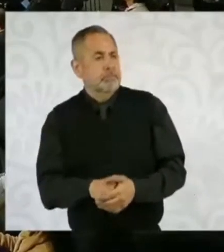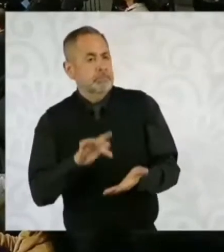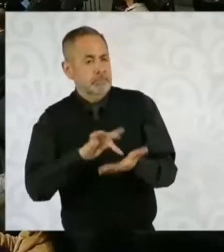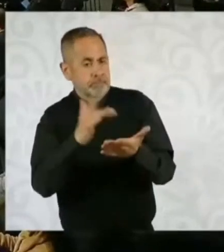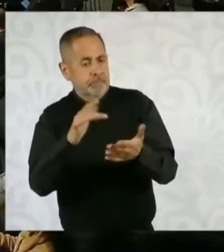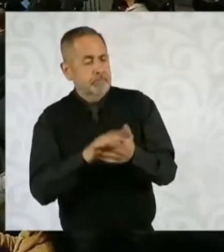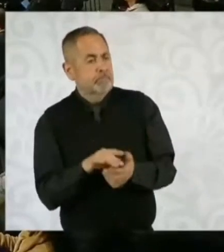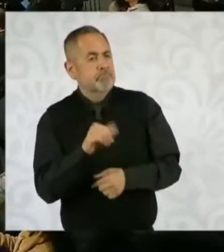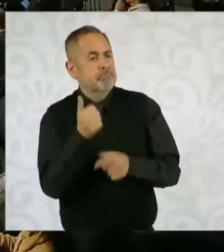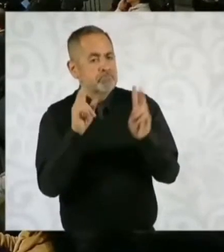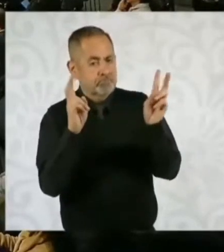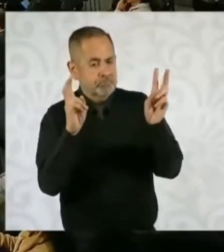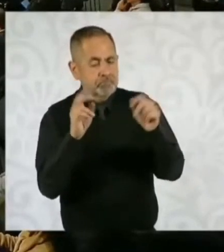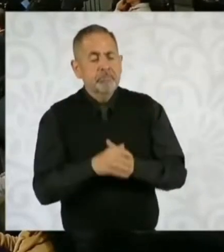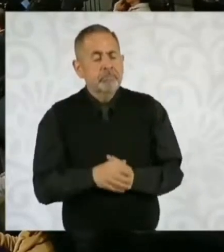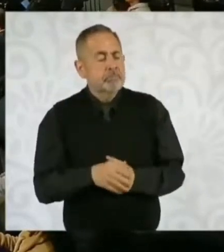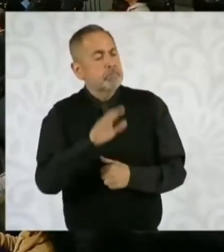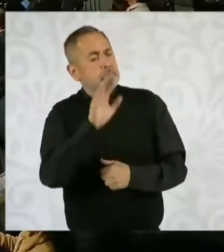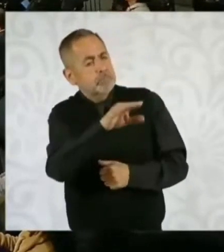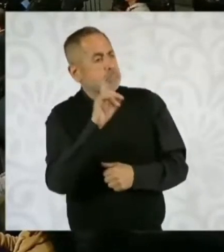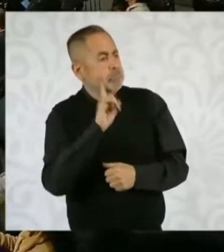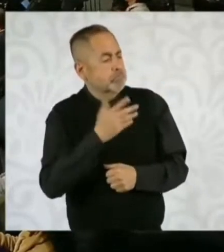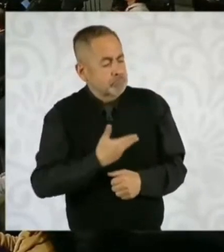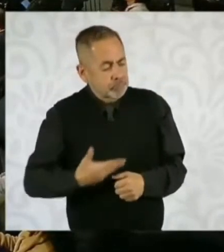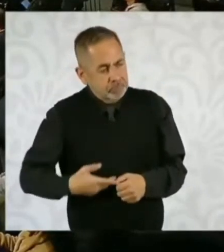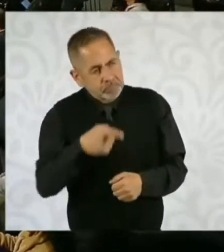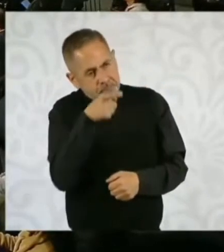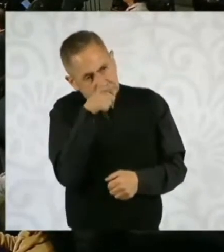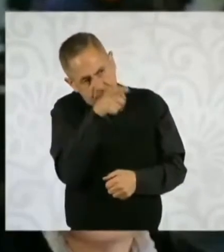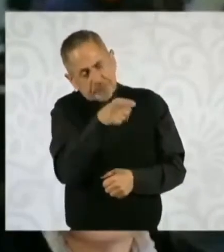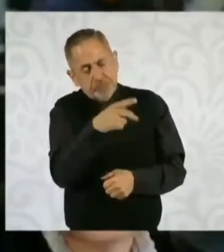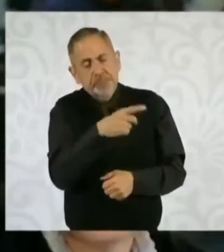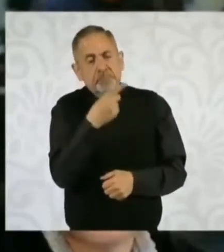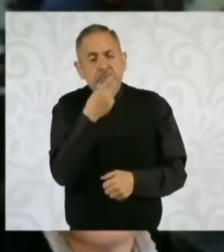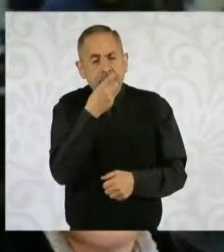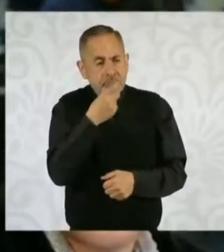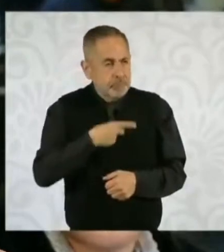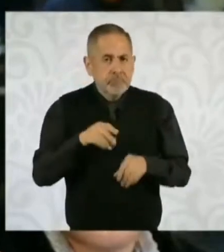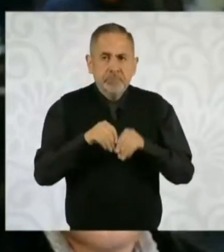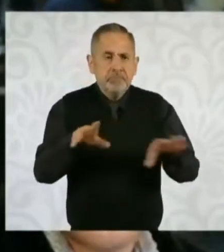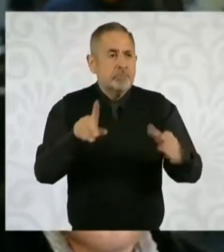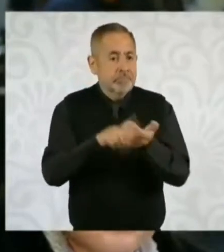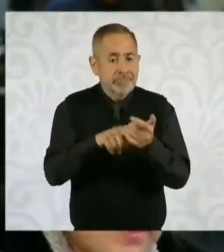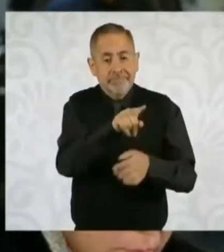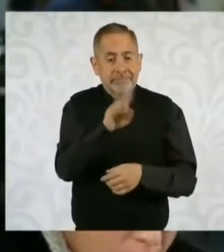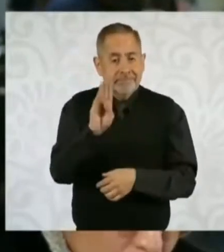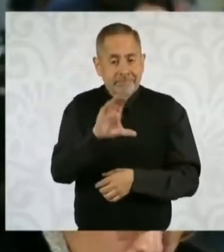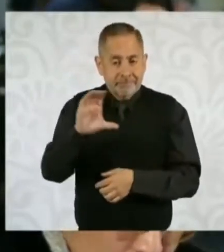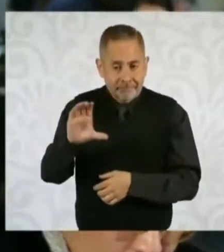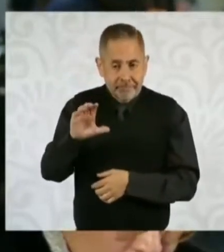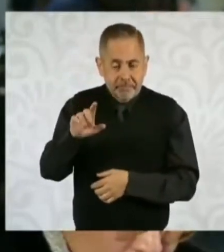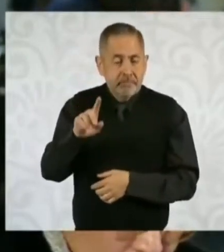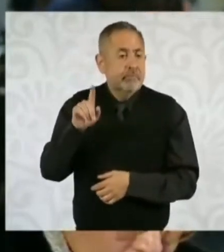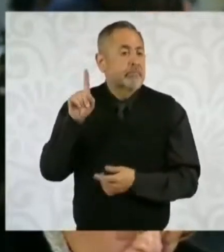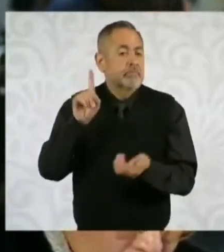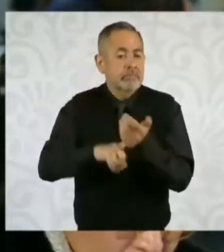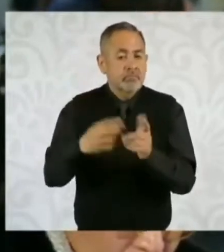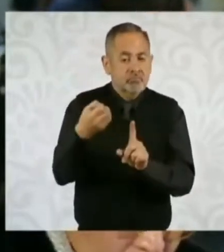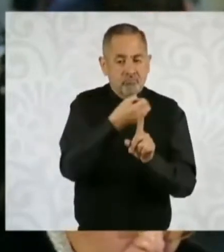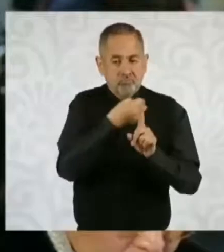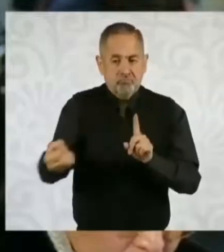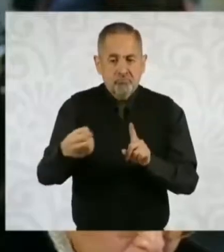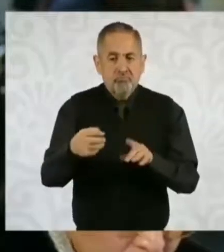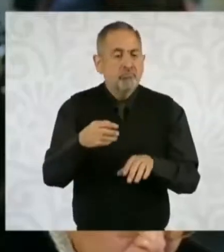Usted comentó que una de sus principales acciones que tomará en Baja California es poner orden a las